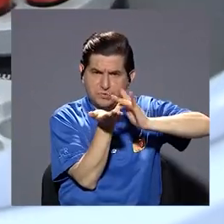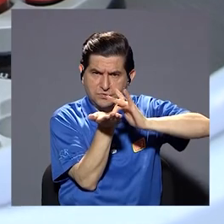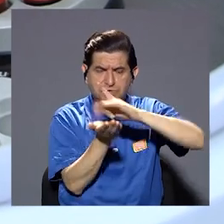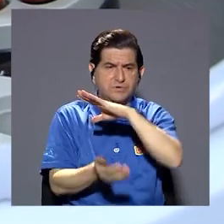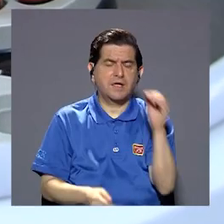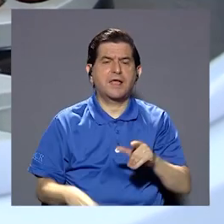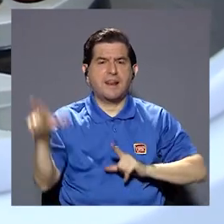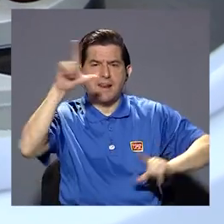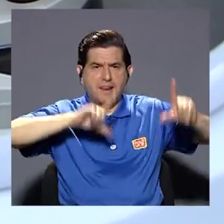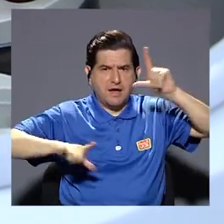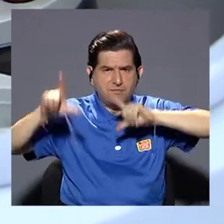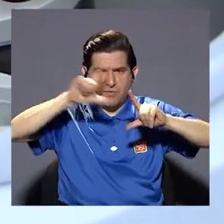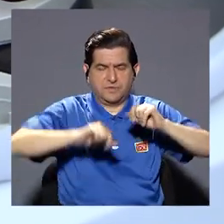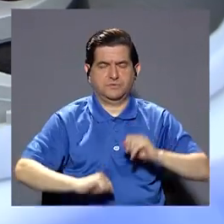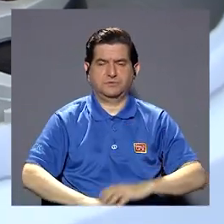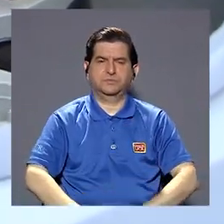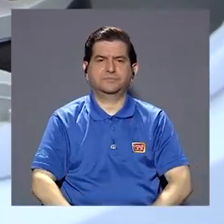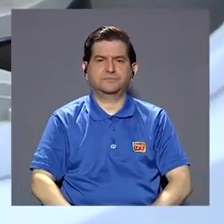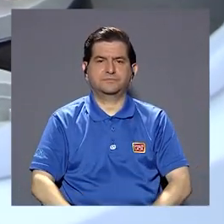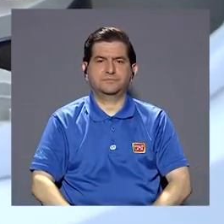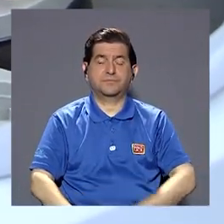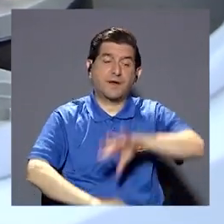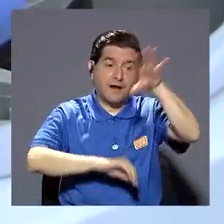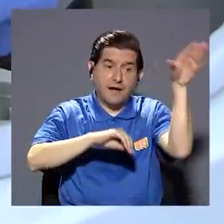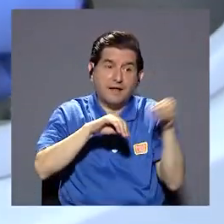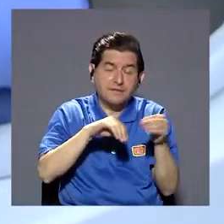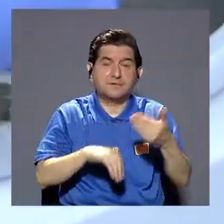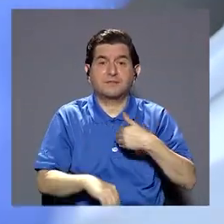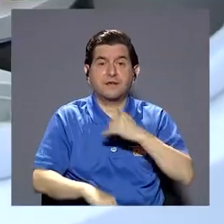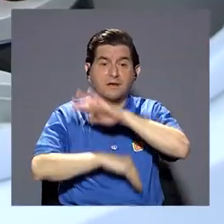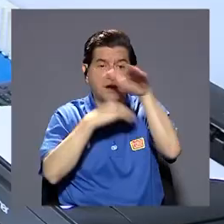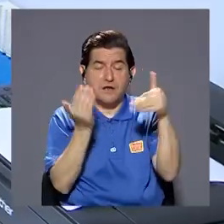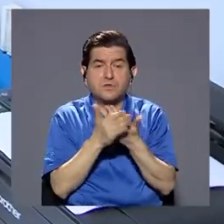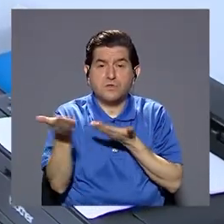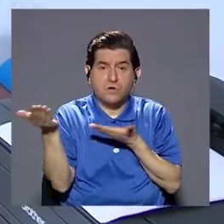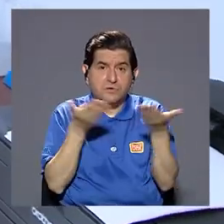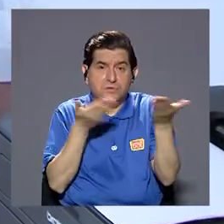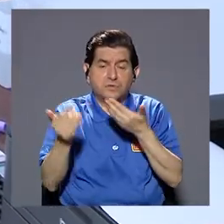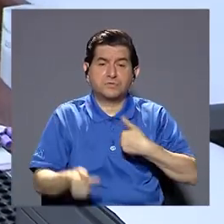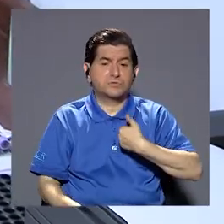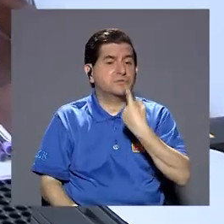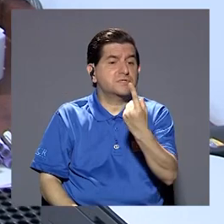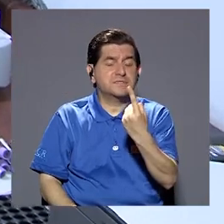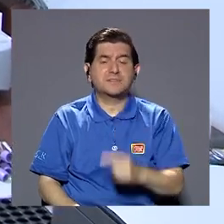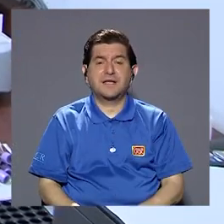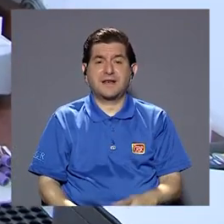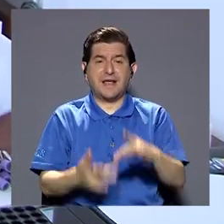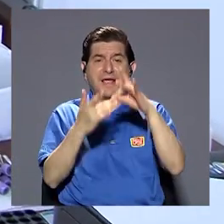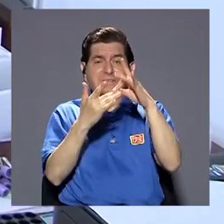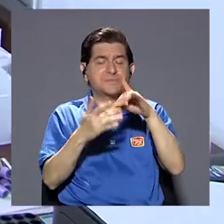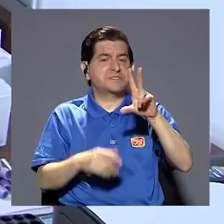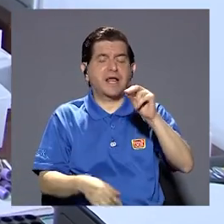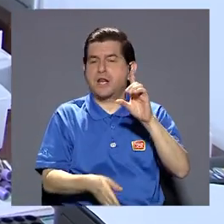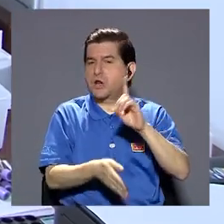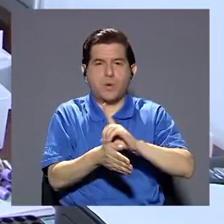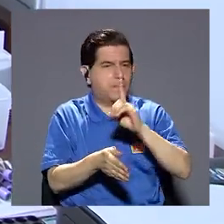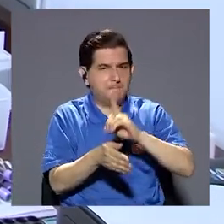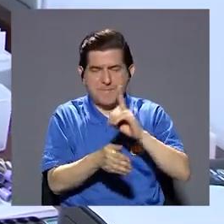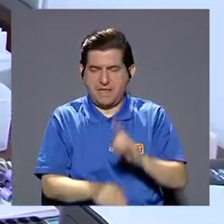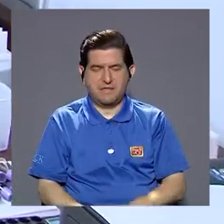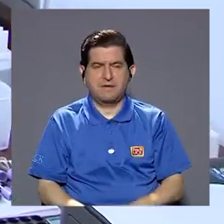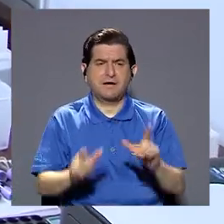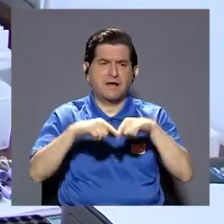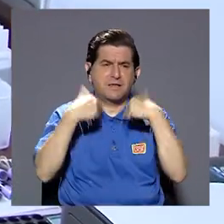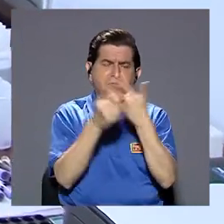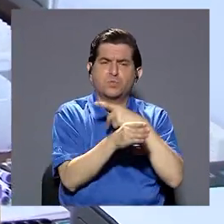farmacia y de laboratorio clínico aparte de esto tenemos todo lo que son servicios que nosotros les llamamos especialidades no médicas